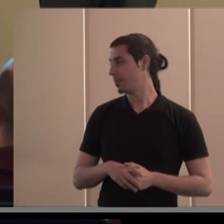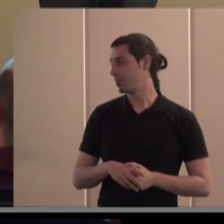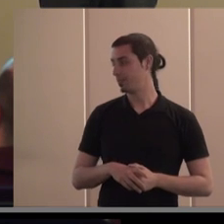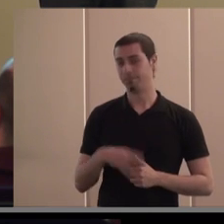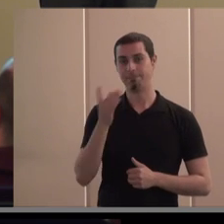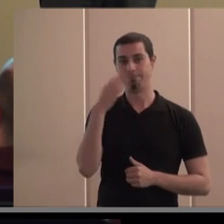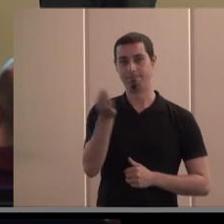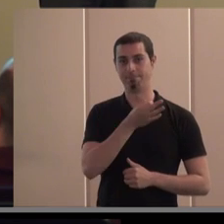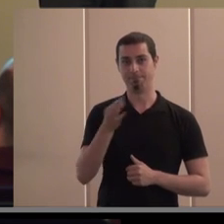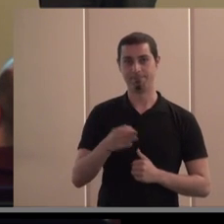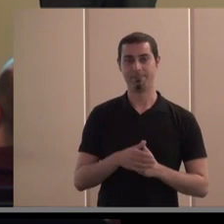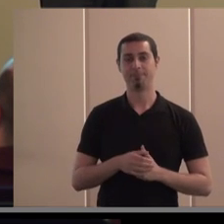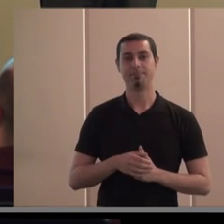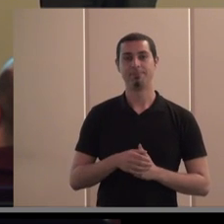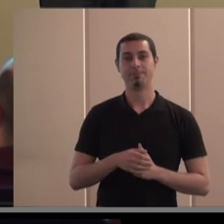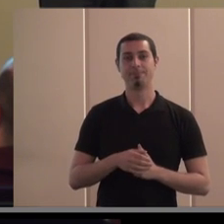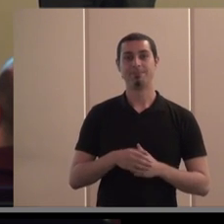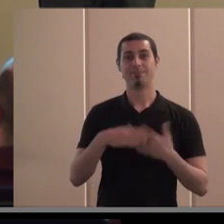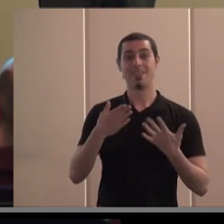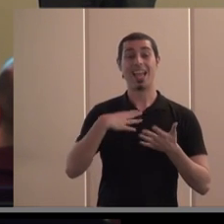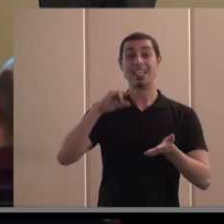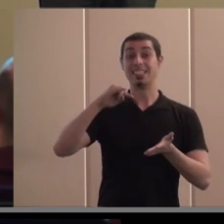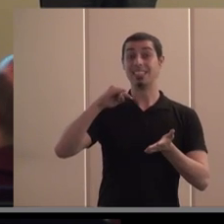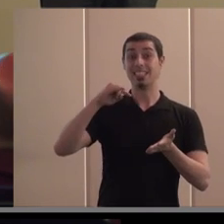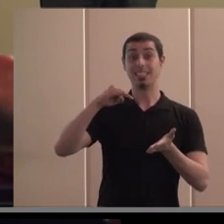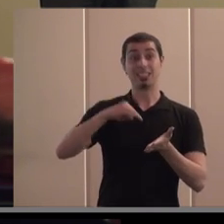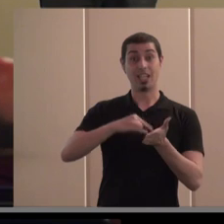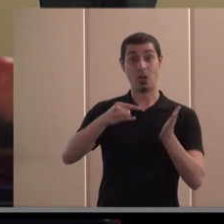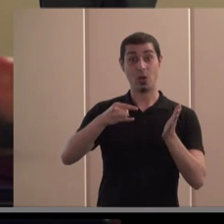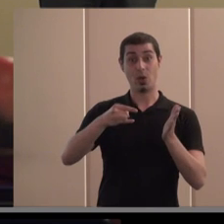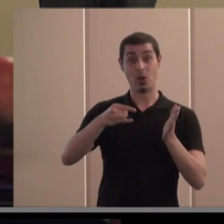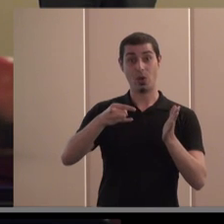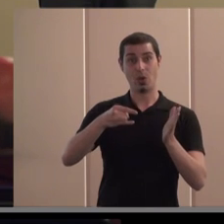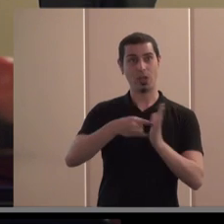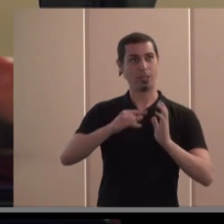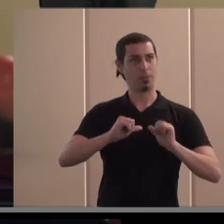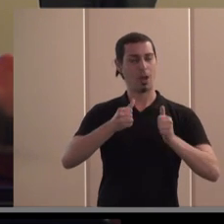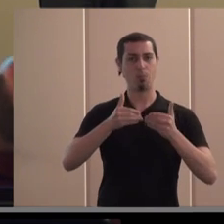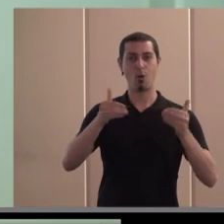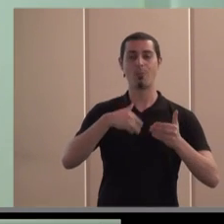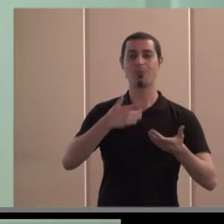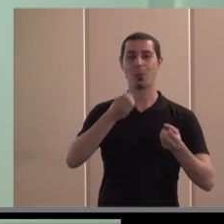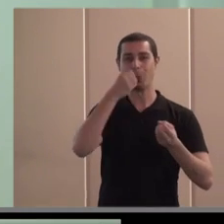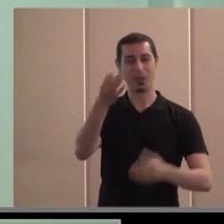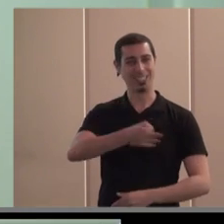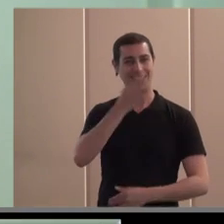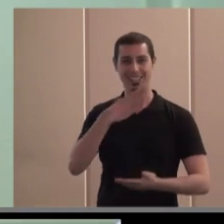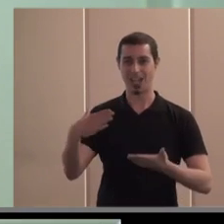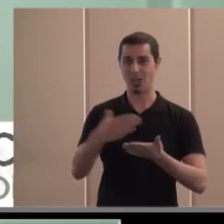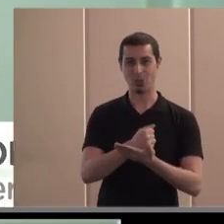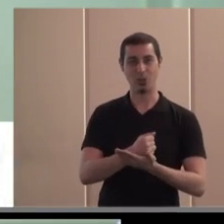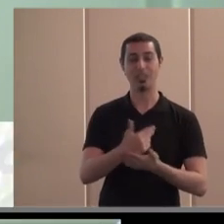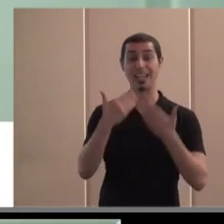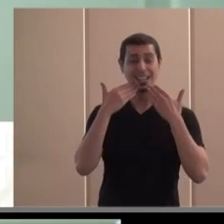Ah, vale, perfecto. Bueno, mientras las tecnologías nos comienzan, buenas tardes a todos. Muchísimas